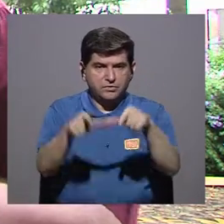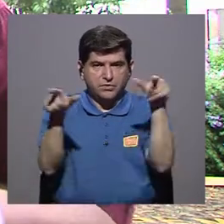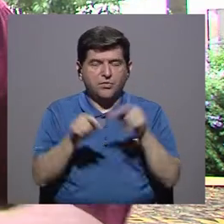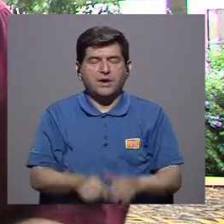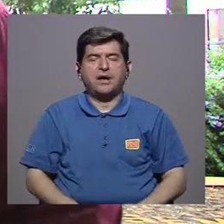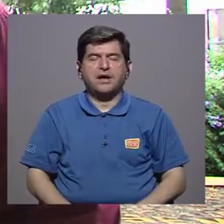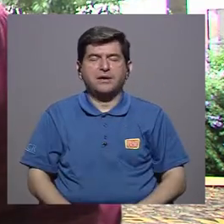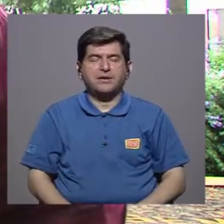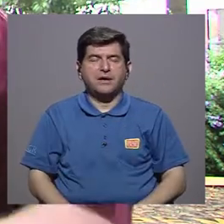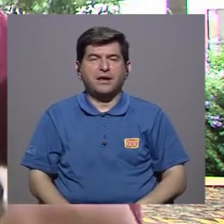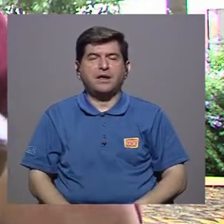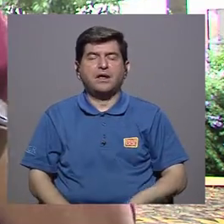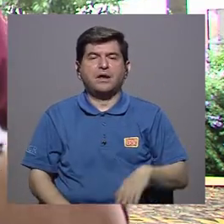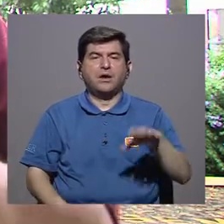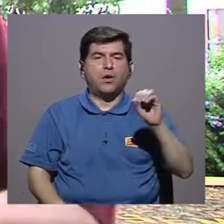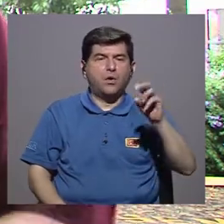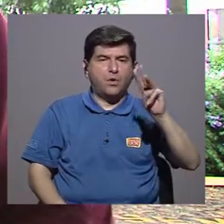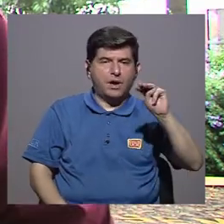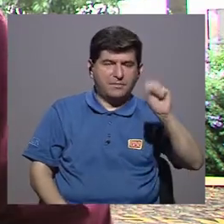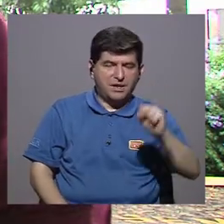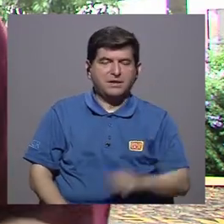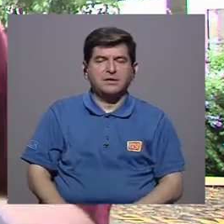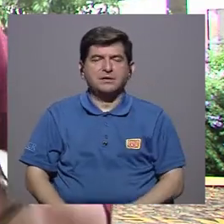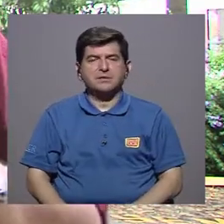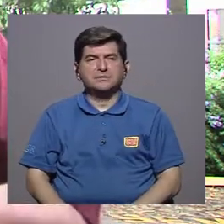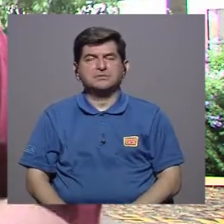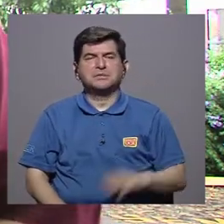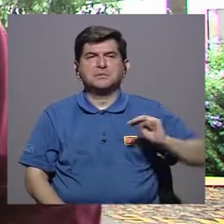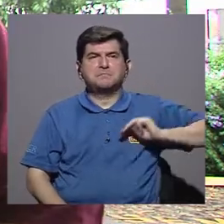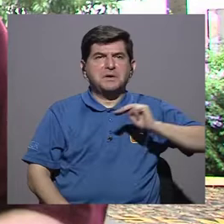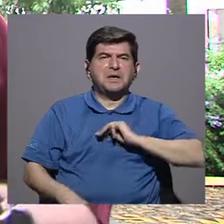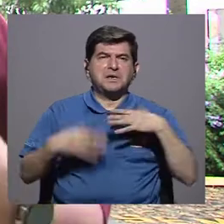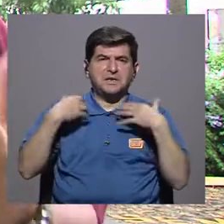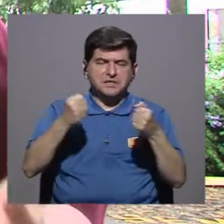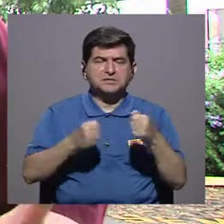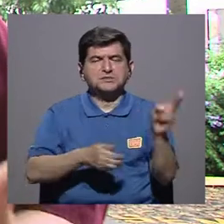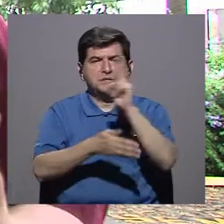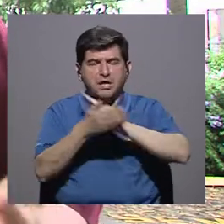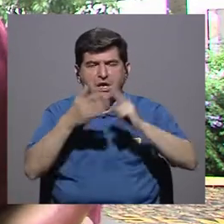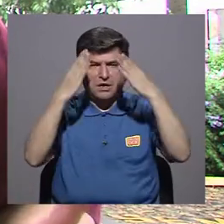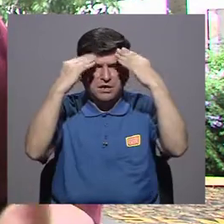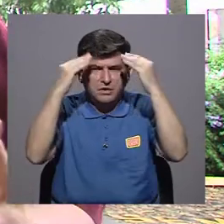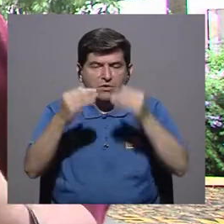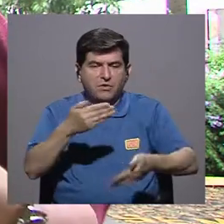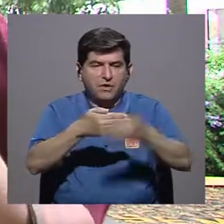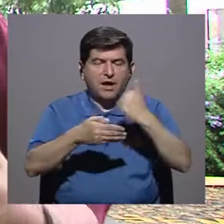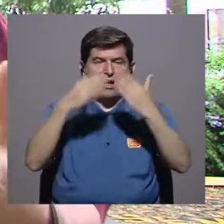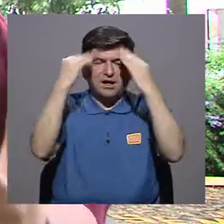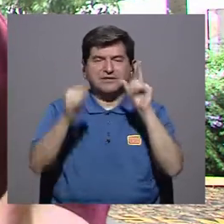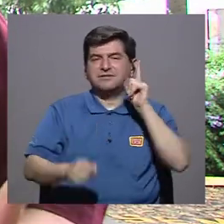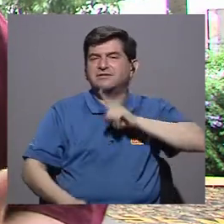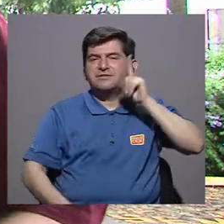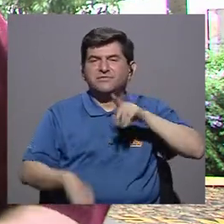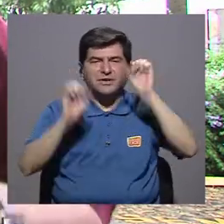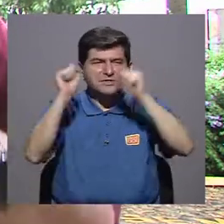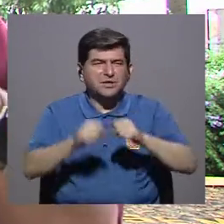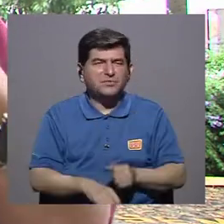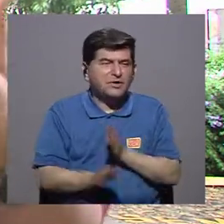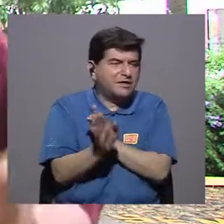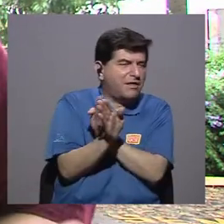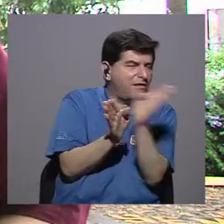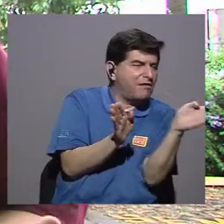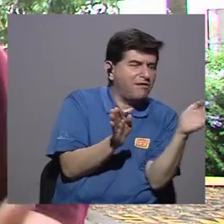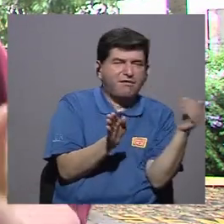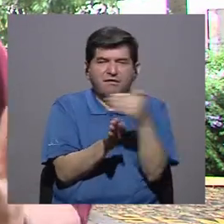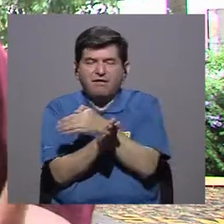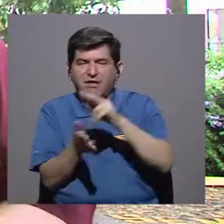páginas como la Organización Mundial de la Salud, los ministerios de salud, las universidades, antes de obtener información falsa que pueda